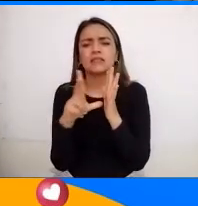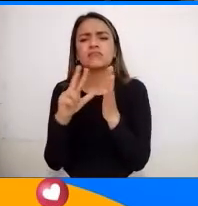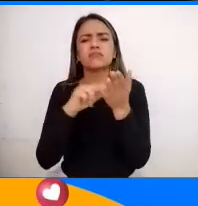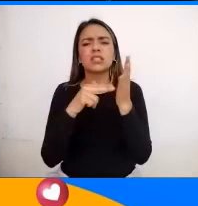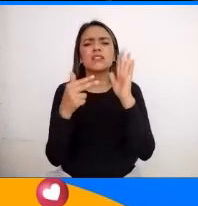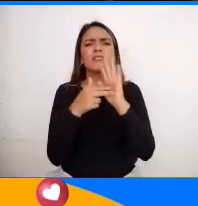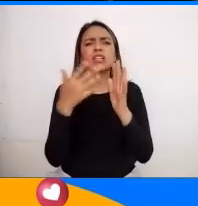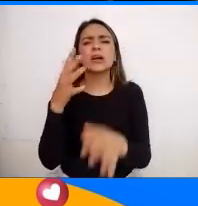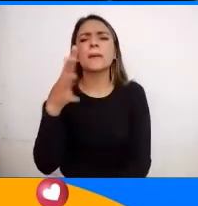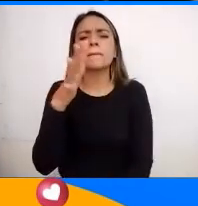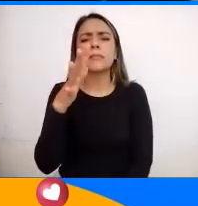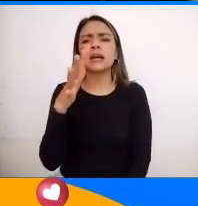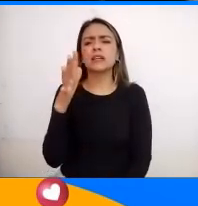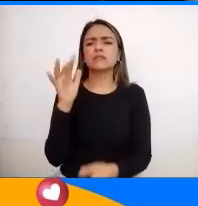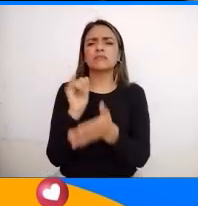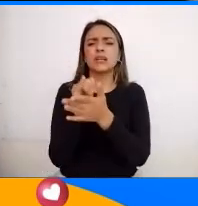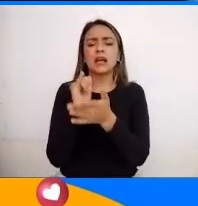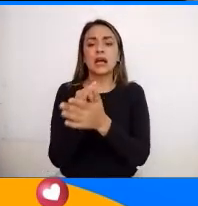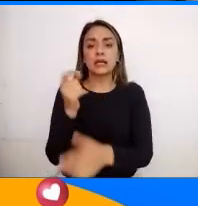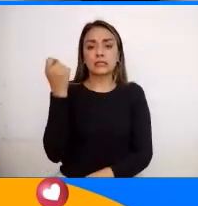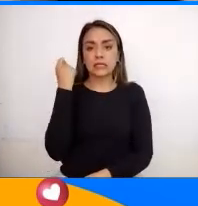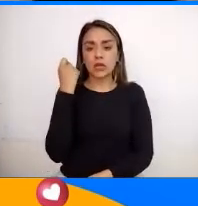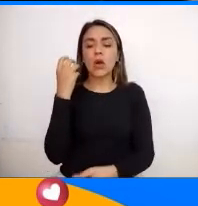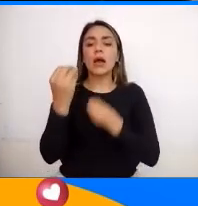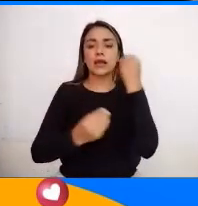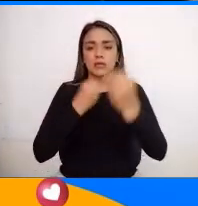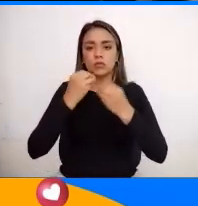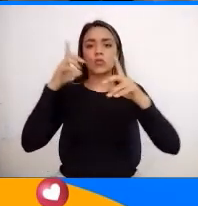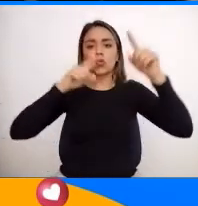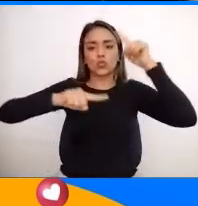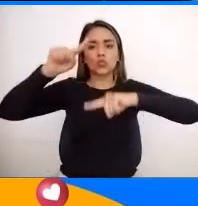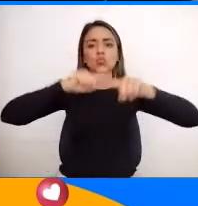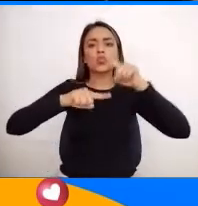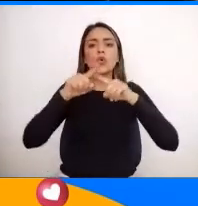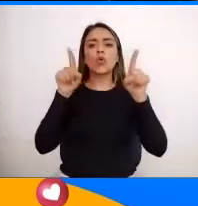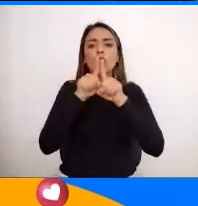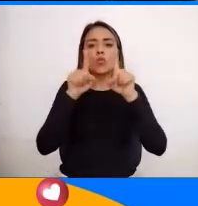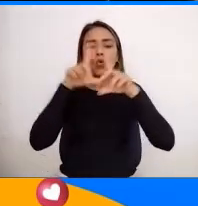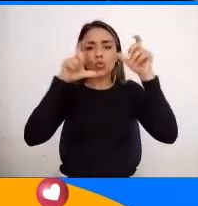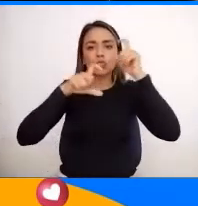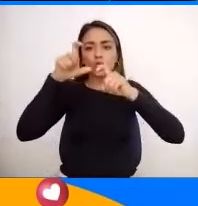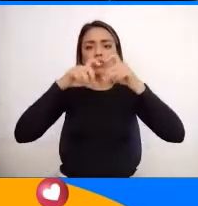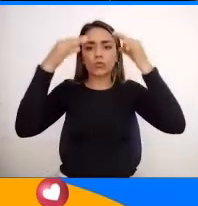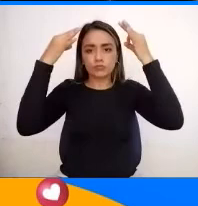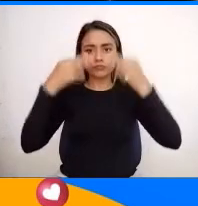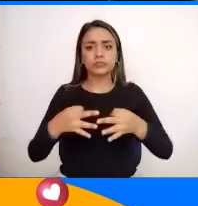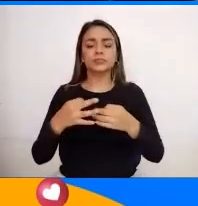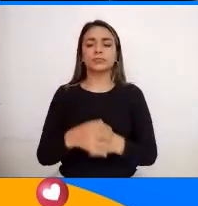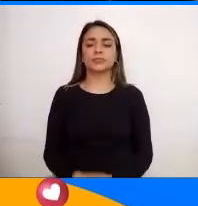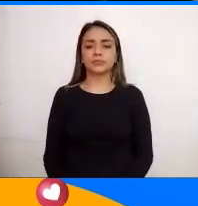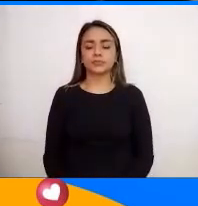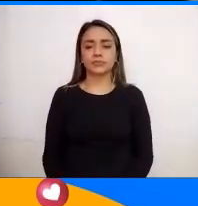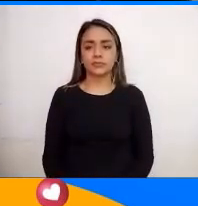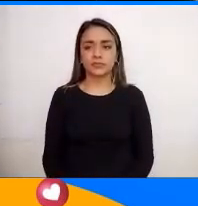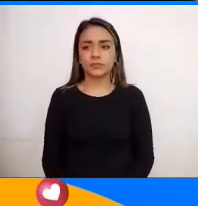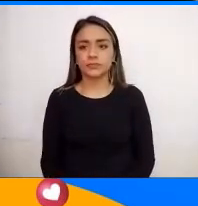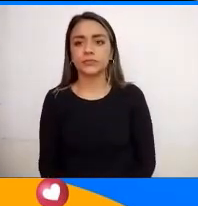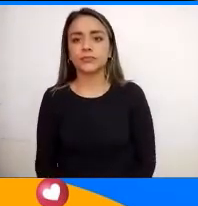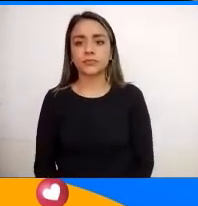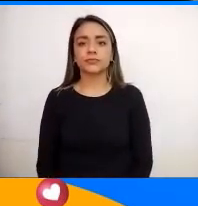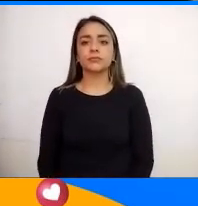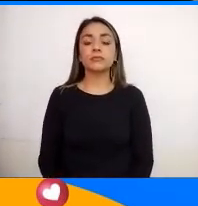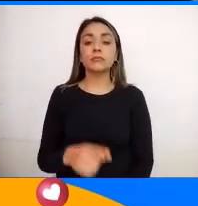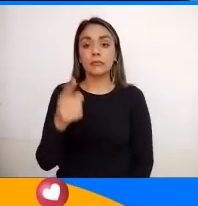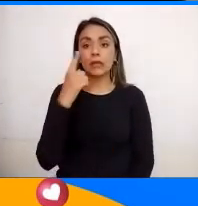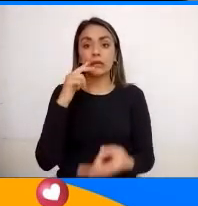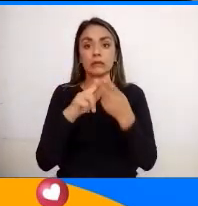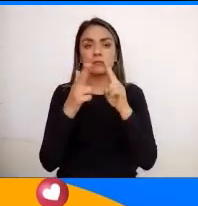mediados Del siglo pasado Nosotros empezamos A ver el turismo Como turismo Como tal ¿Cierto? Relativamente cerca